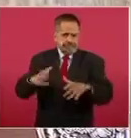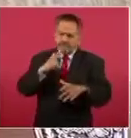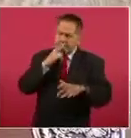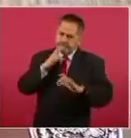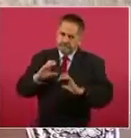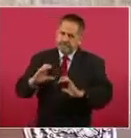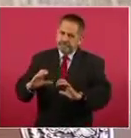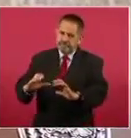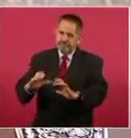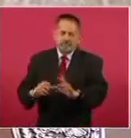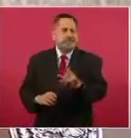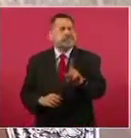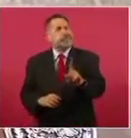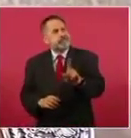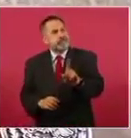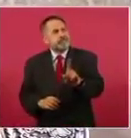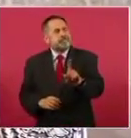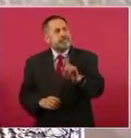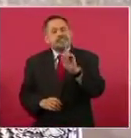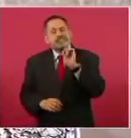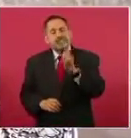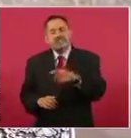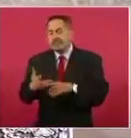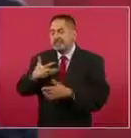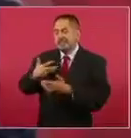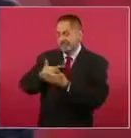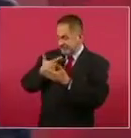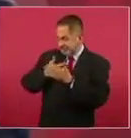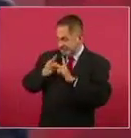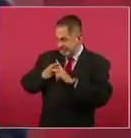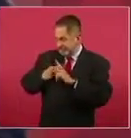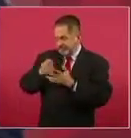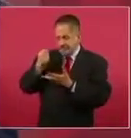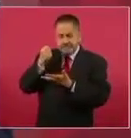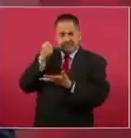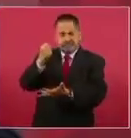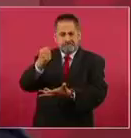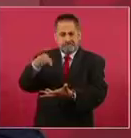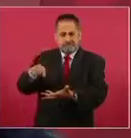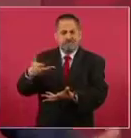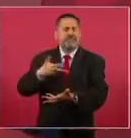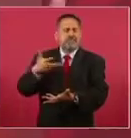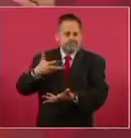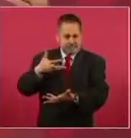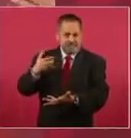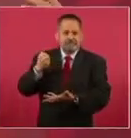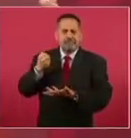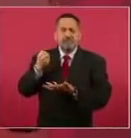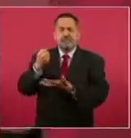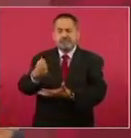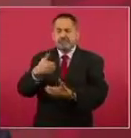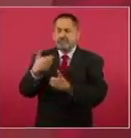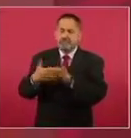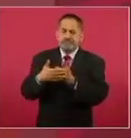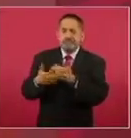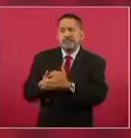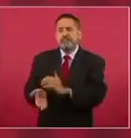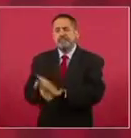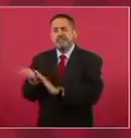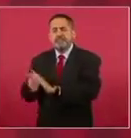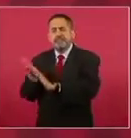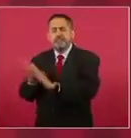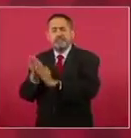Ya se tiene el presupuesto para bardear 25